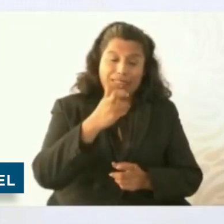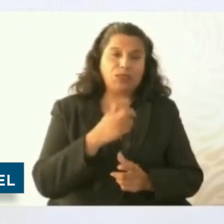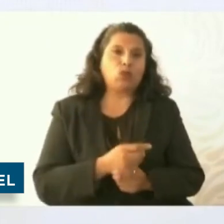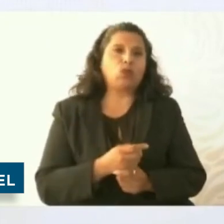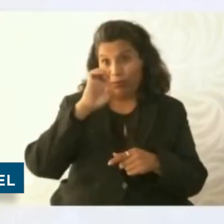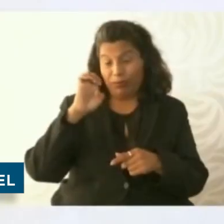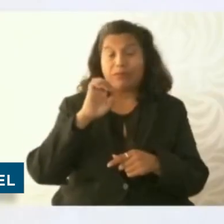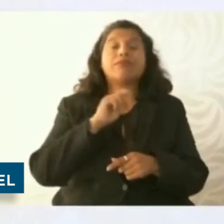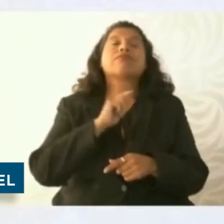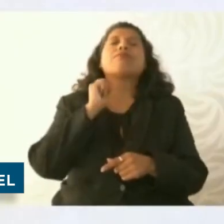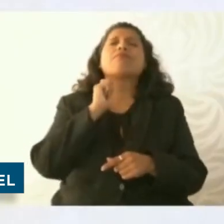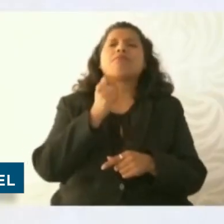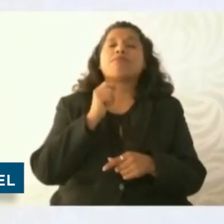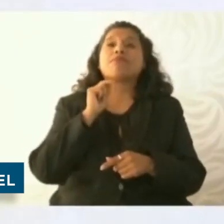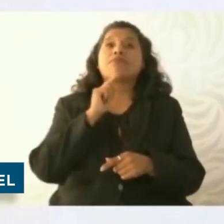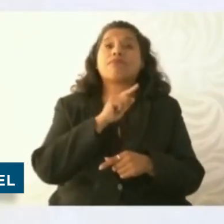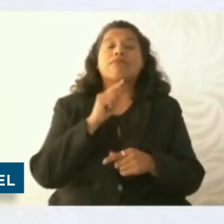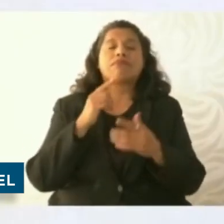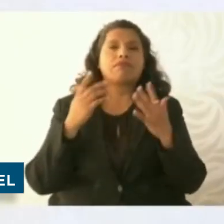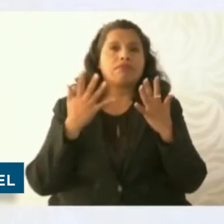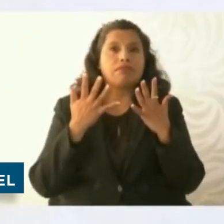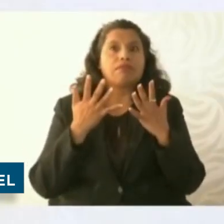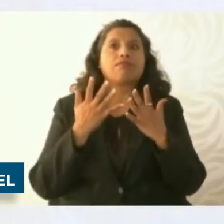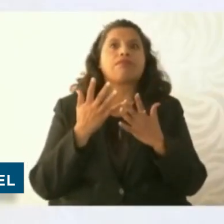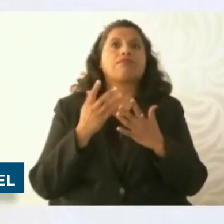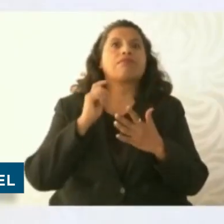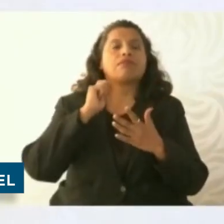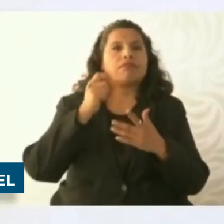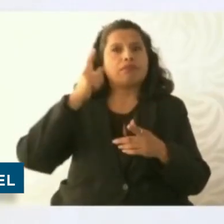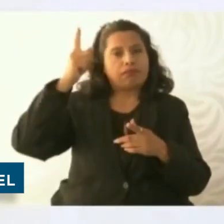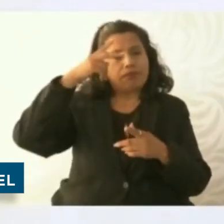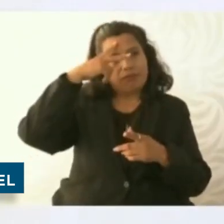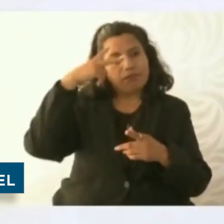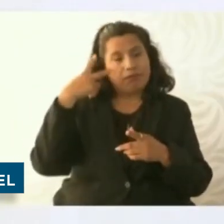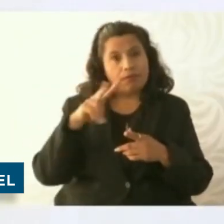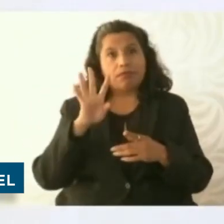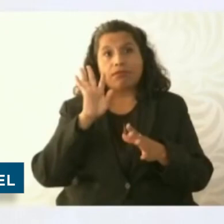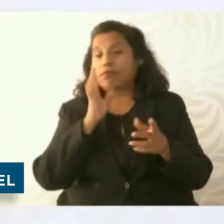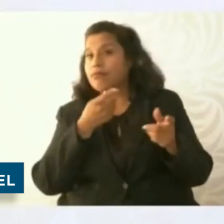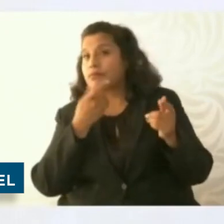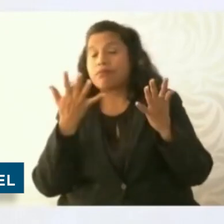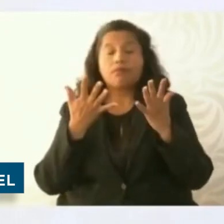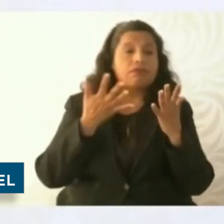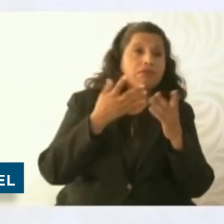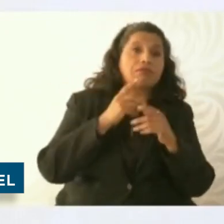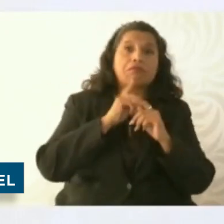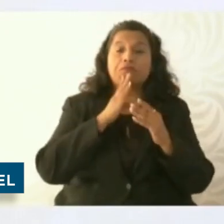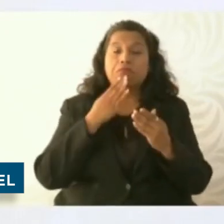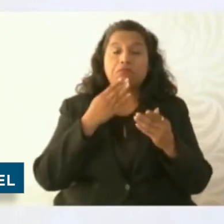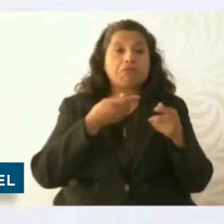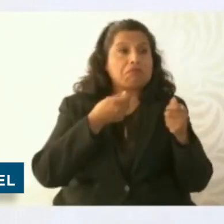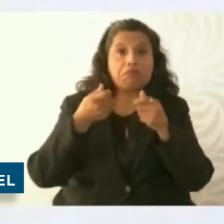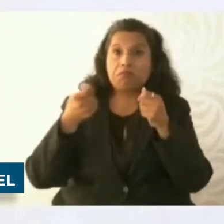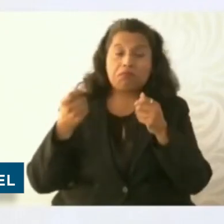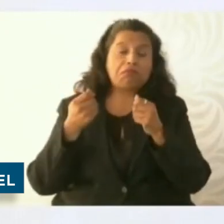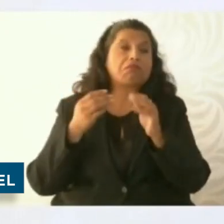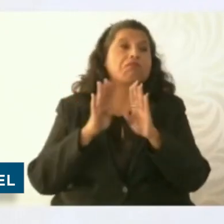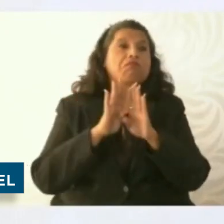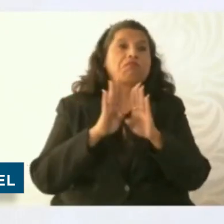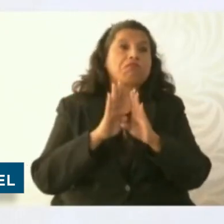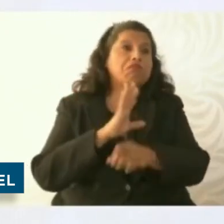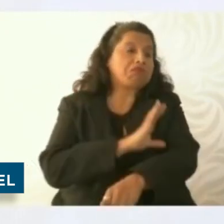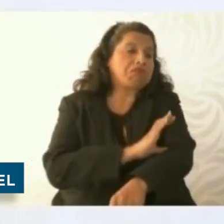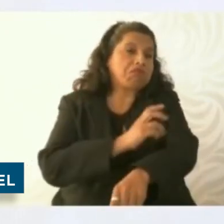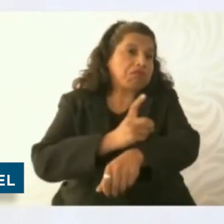sistema de salud, ofreciendo atención especializada para enfermedades crónicas como cáncer, problemas cardíacos, neurológicos y otras